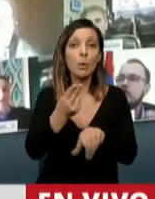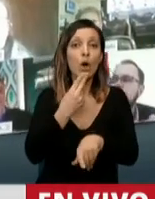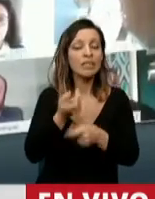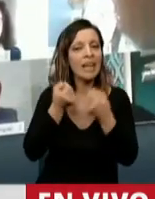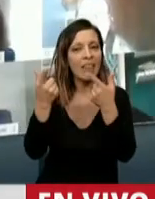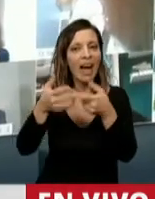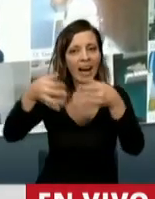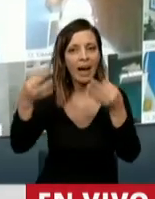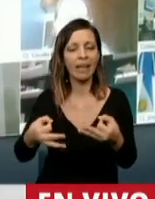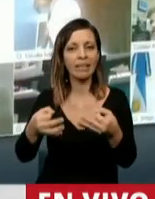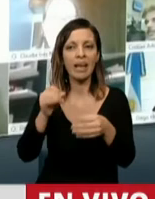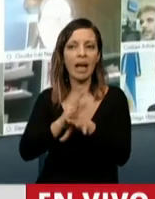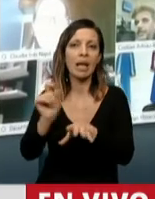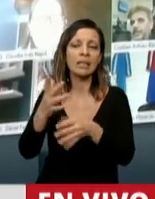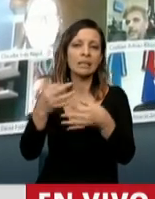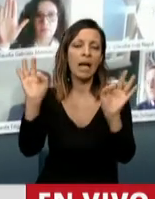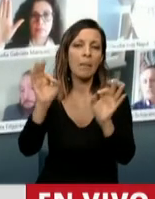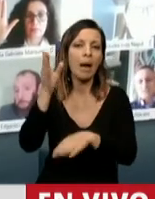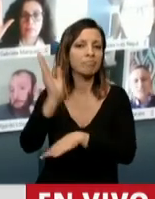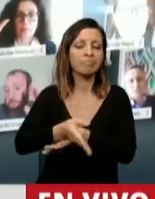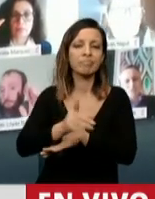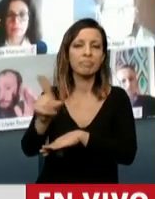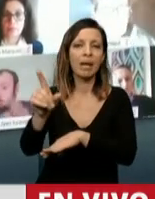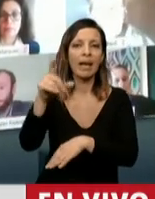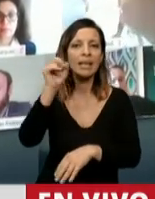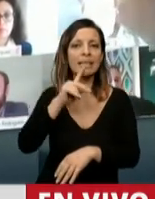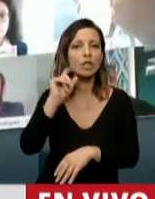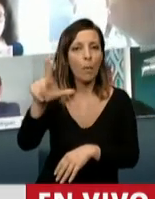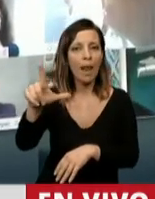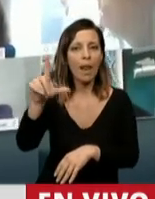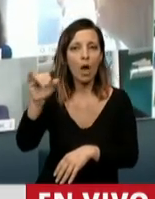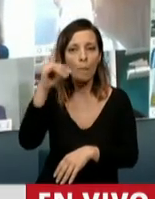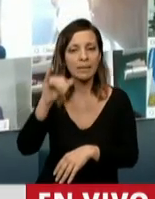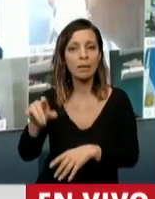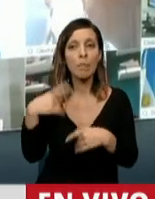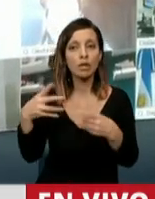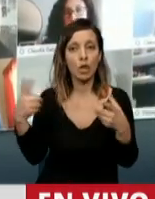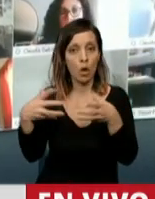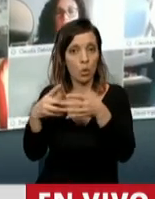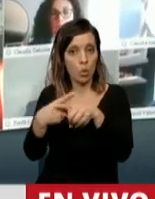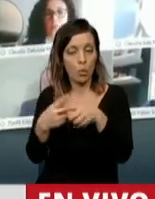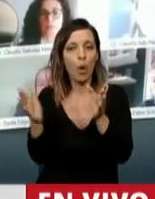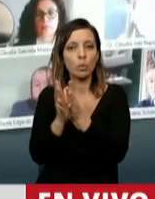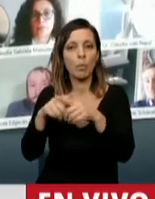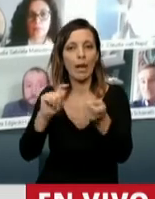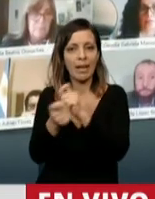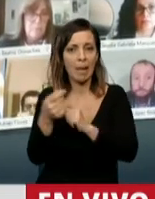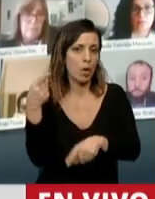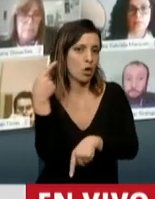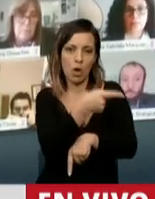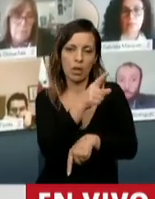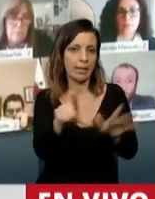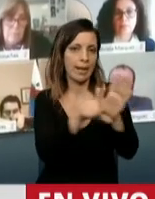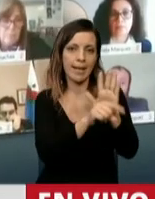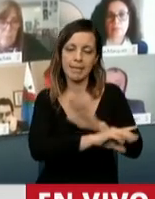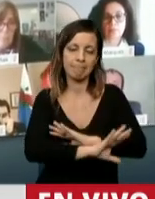la impunidad a Cristóbal López, y por eso desde Juntos por el Cambio vamos a votar en contra